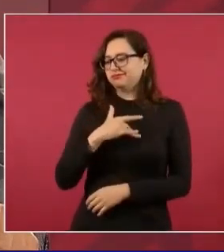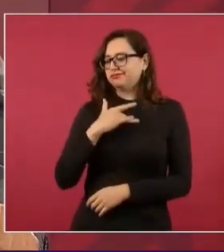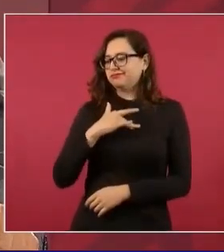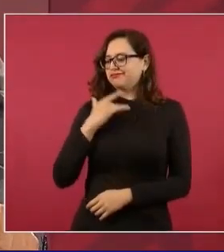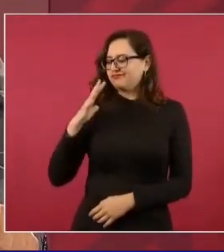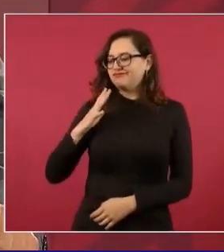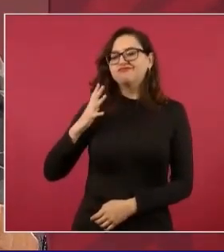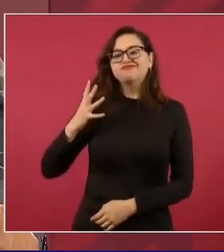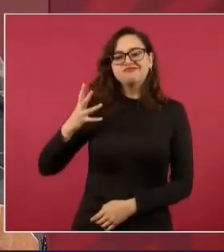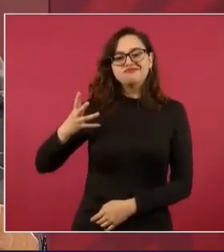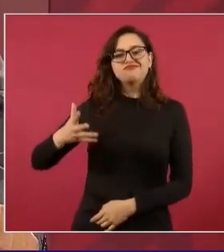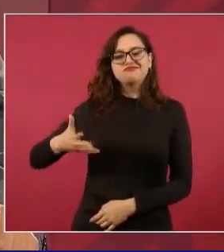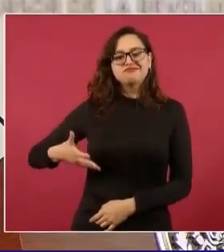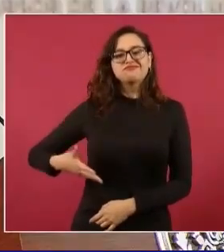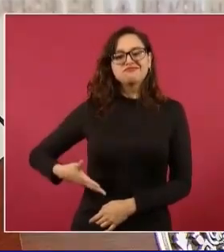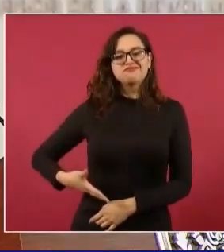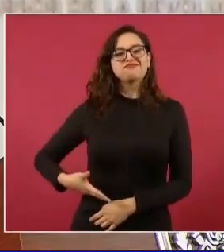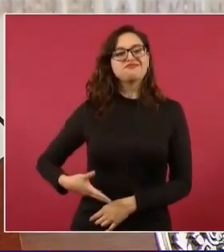siento.